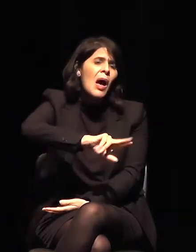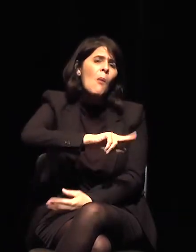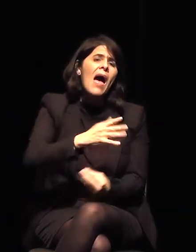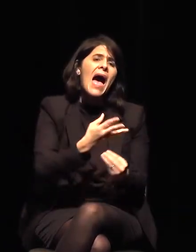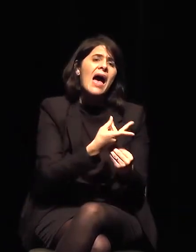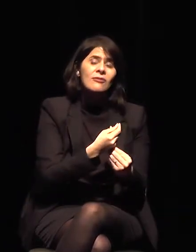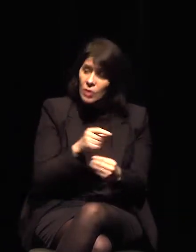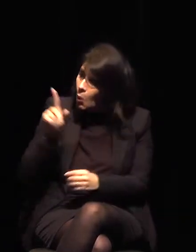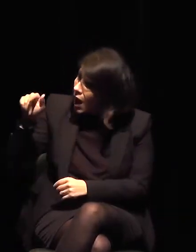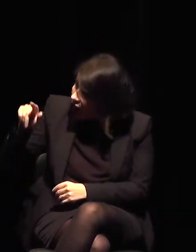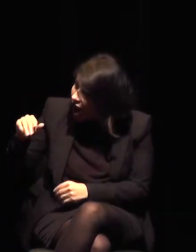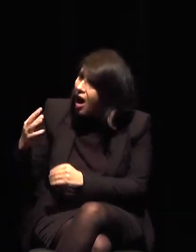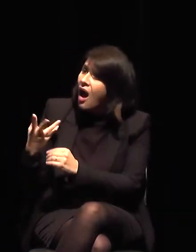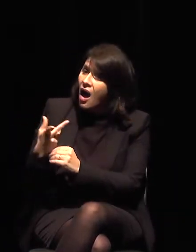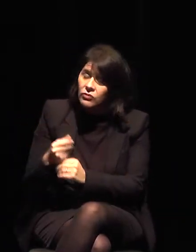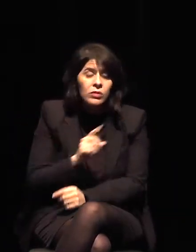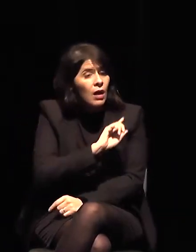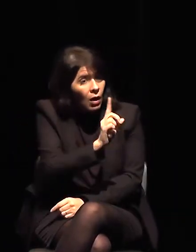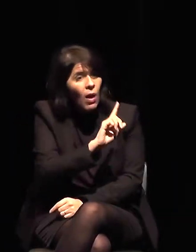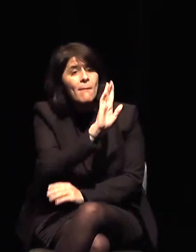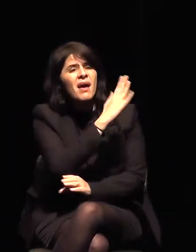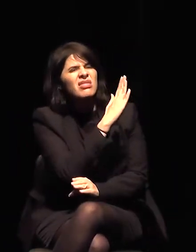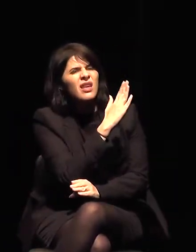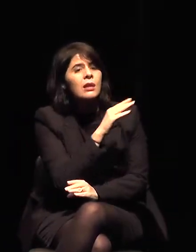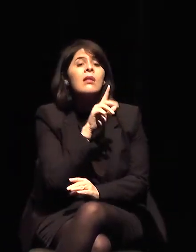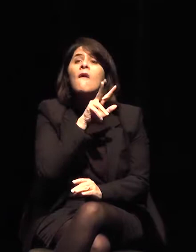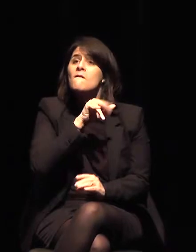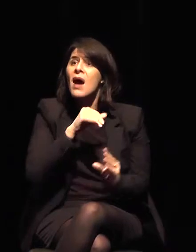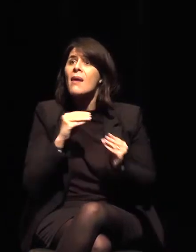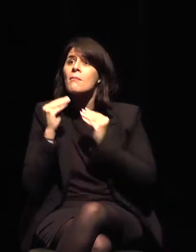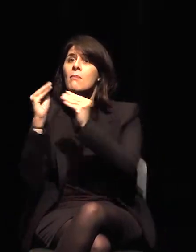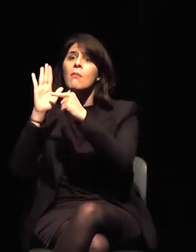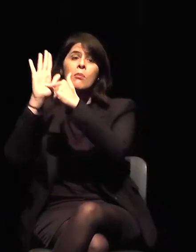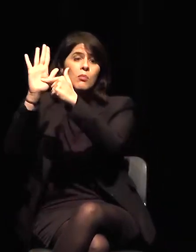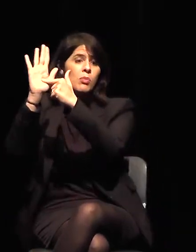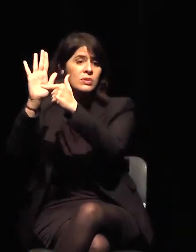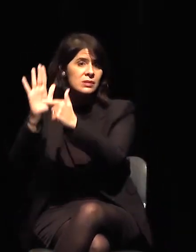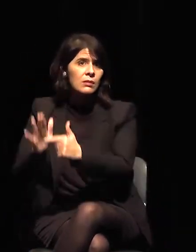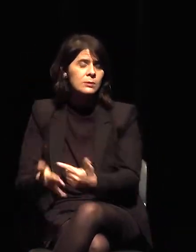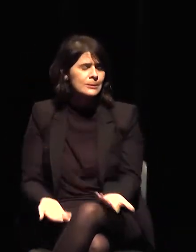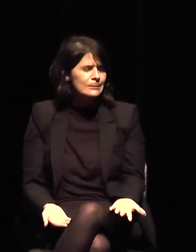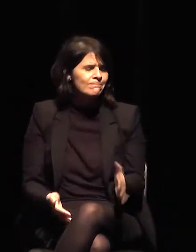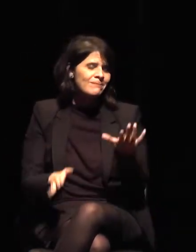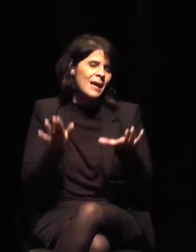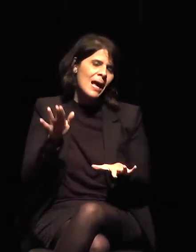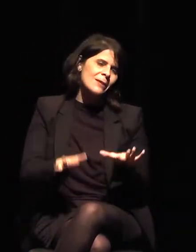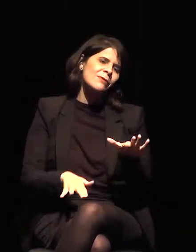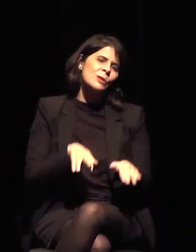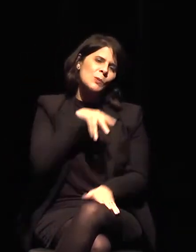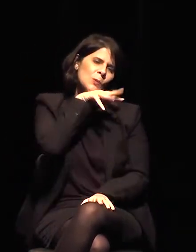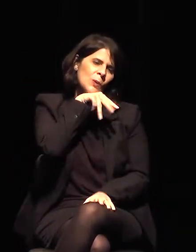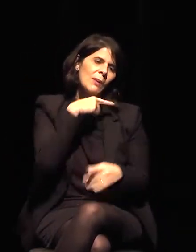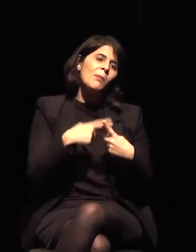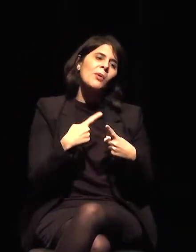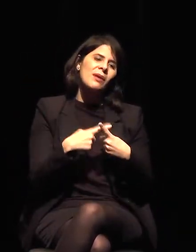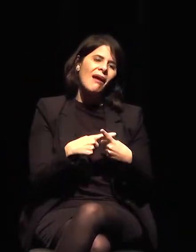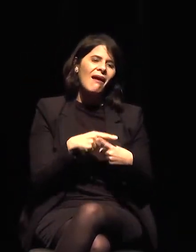artista que vamos a exponer. A veces pasamos por situaciones difíciles.